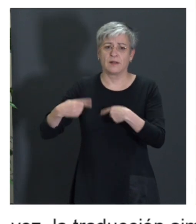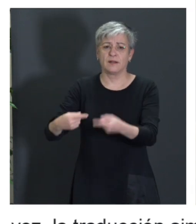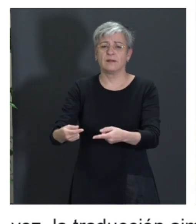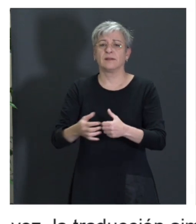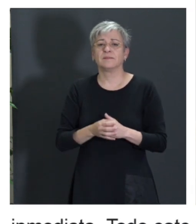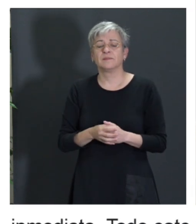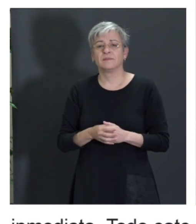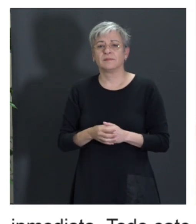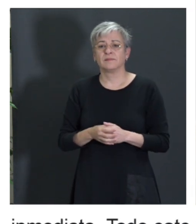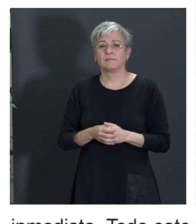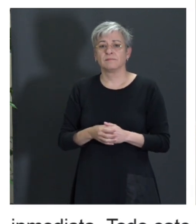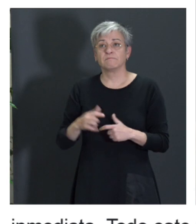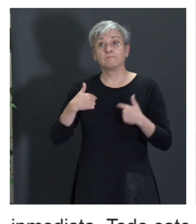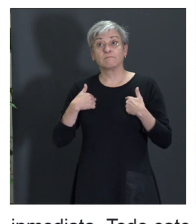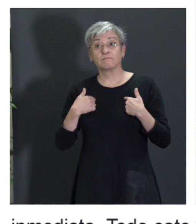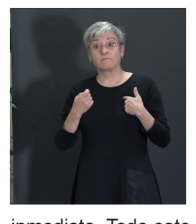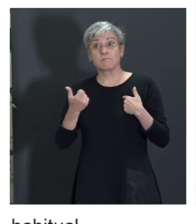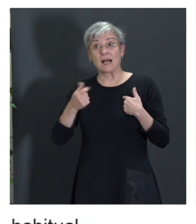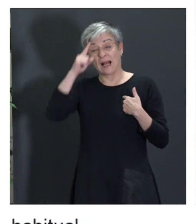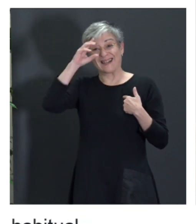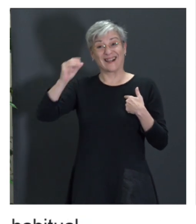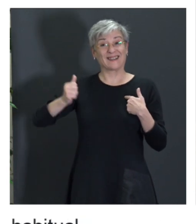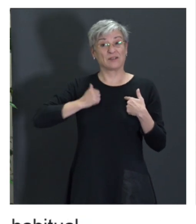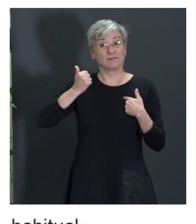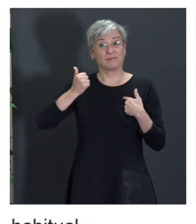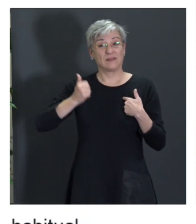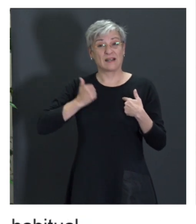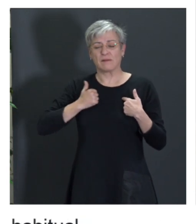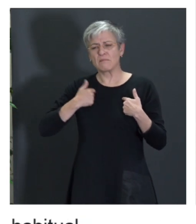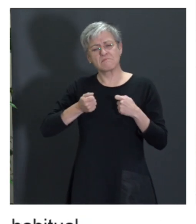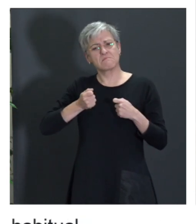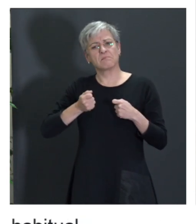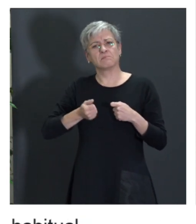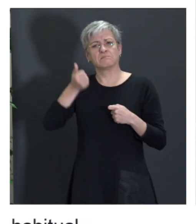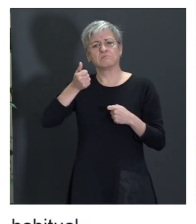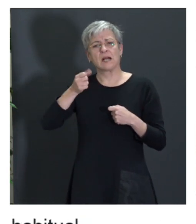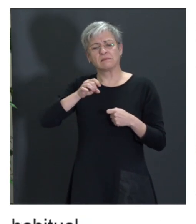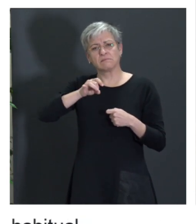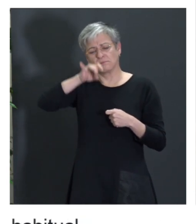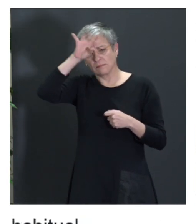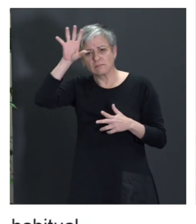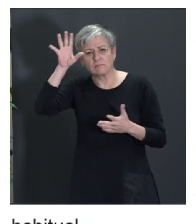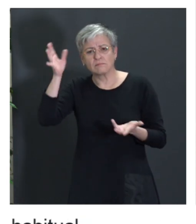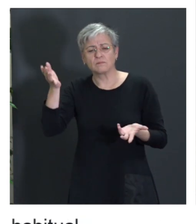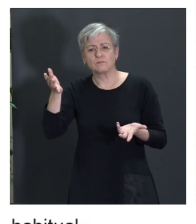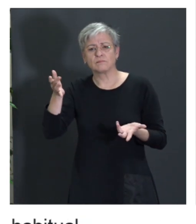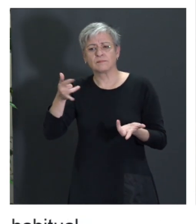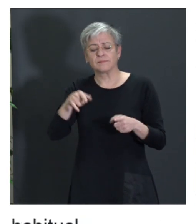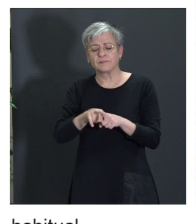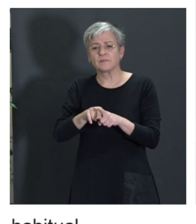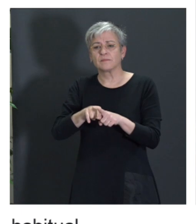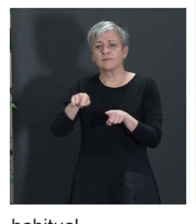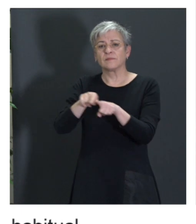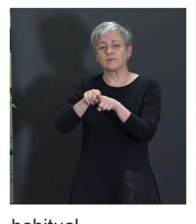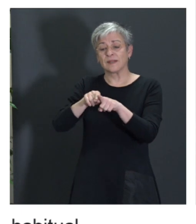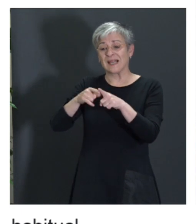Lo que sorprende de la inteligencia artificial es realmente que a través de su capacidad